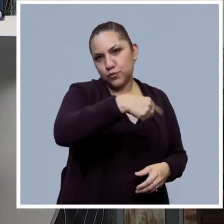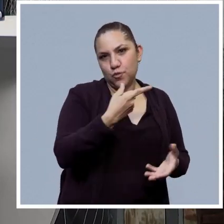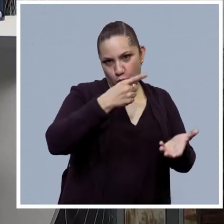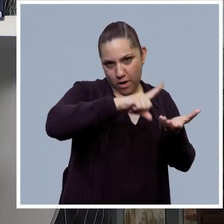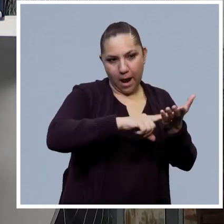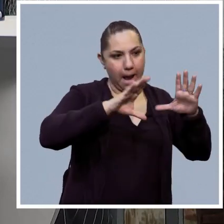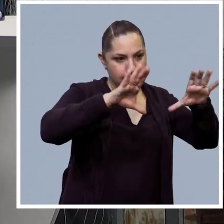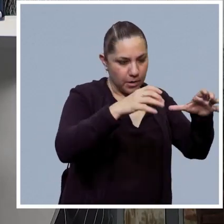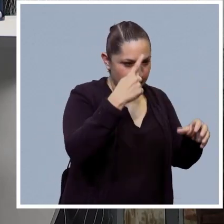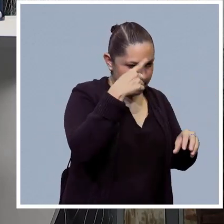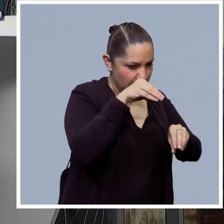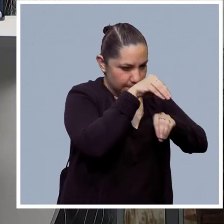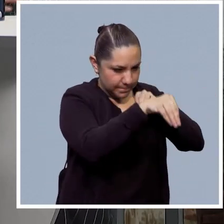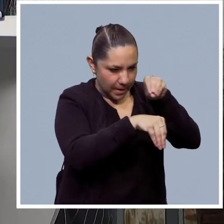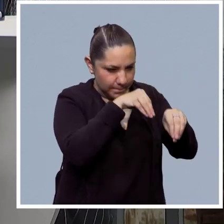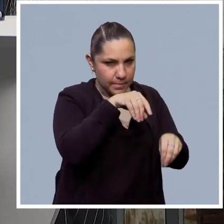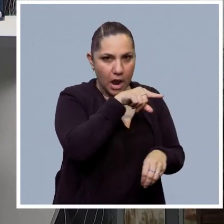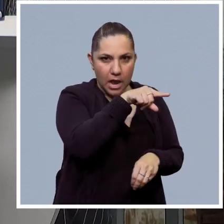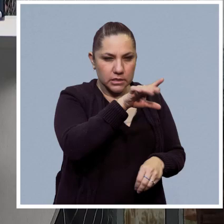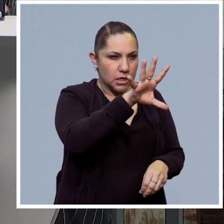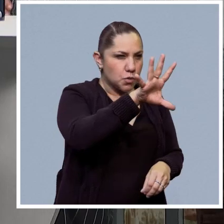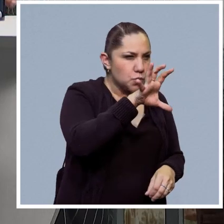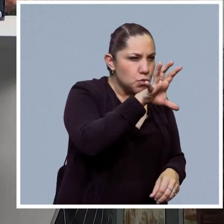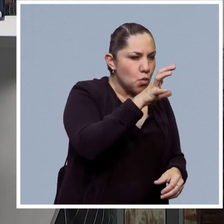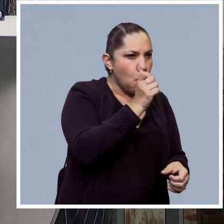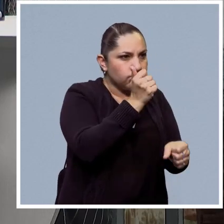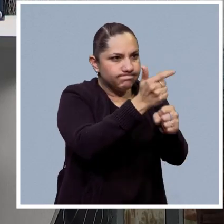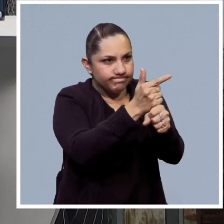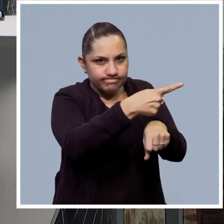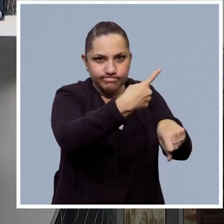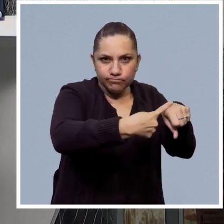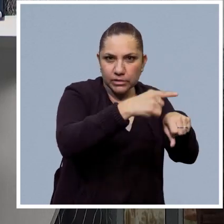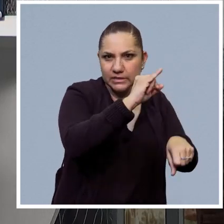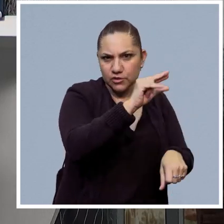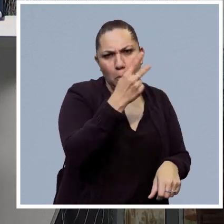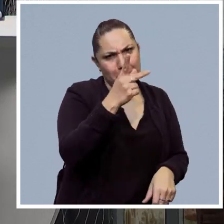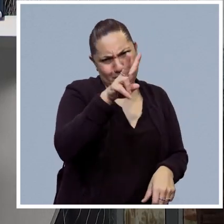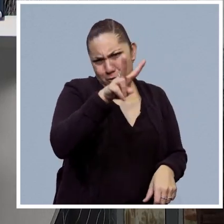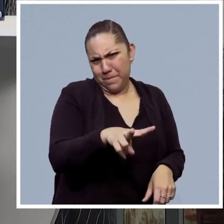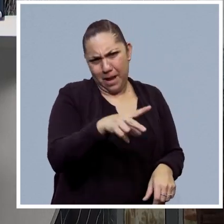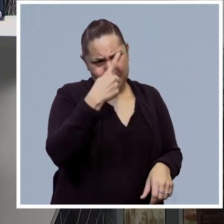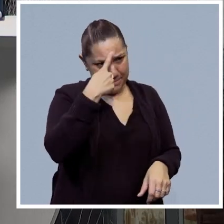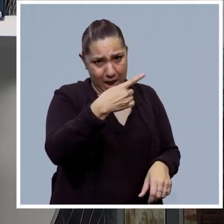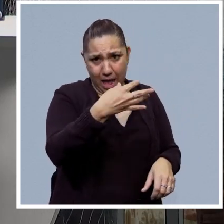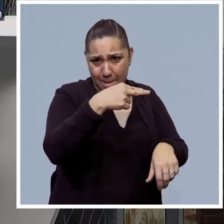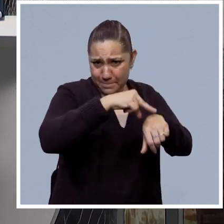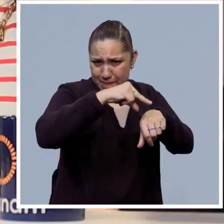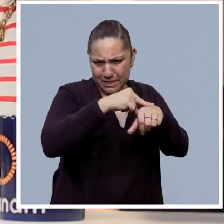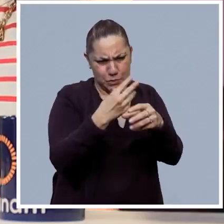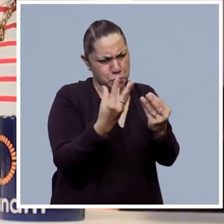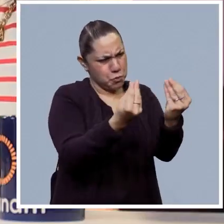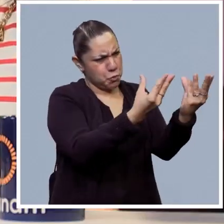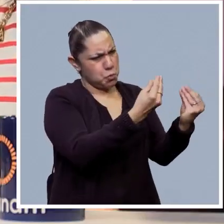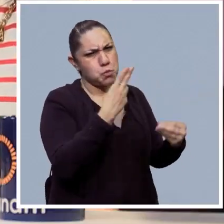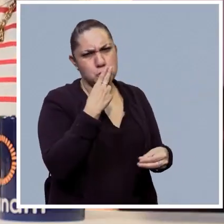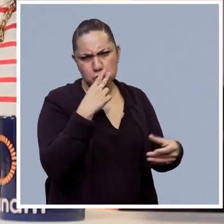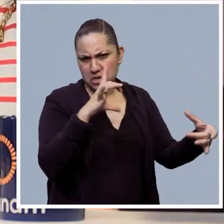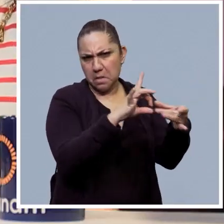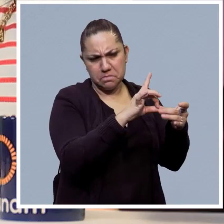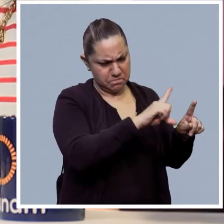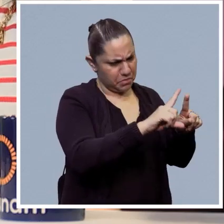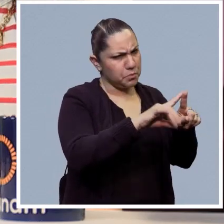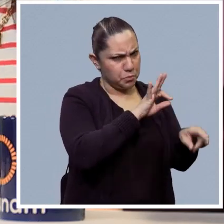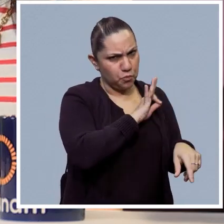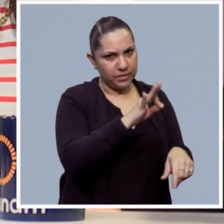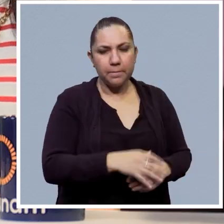Justo un proceso de tamizaje. Pero la verdad, la aplicación es muy amplia en medicina. Doctora, precisamente nos da algunos ejemplos sobre